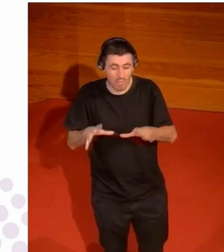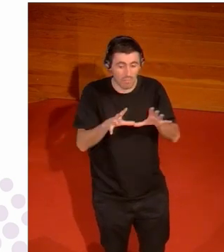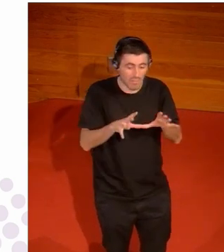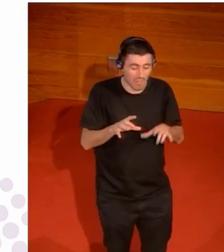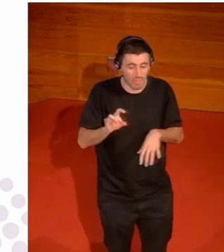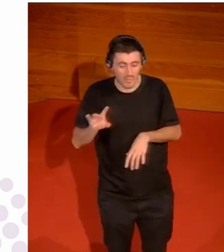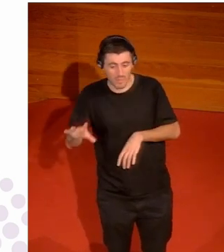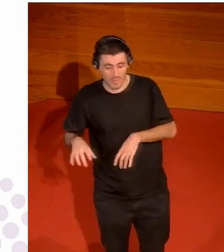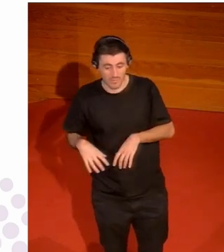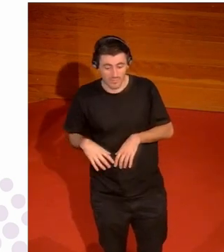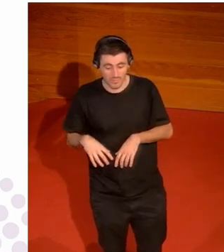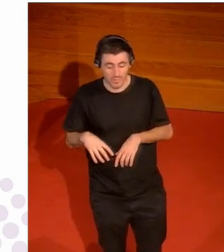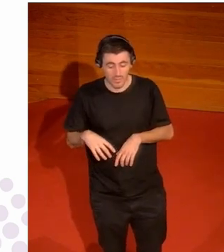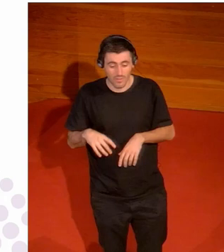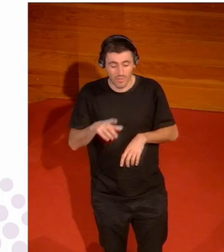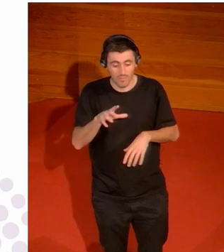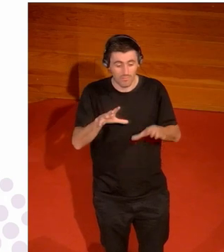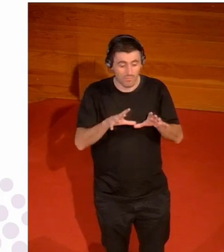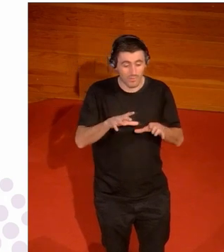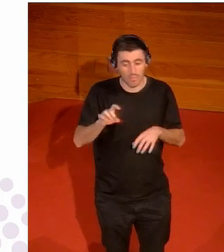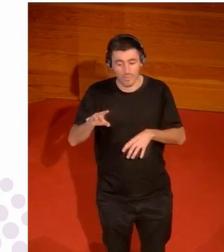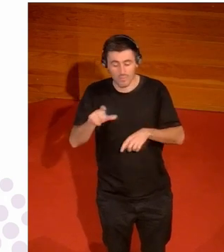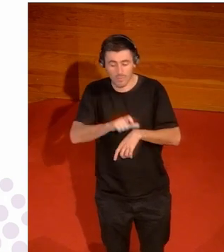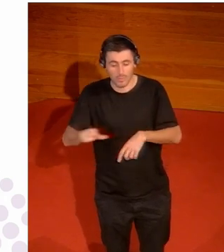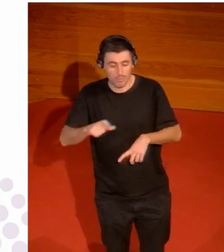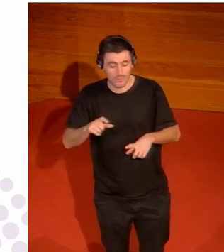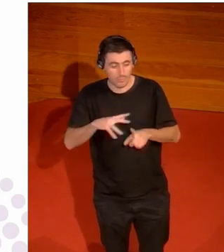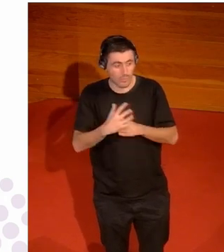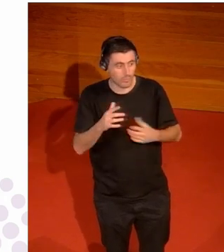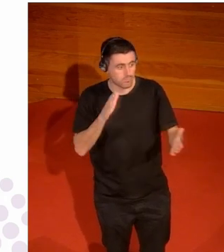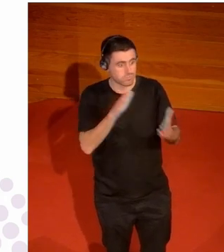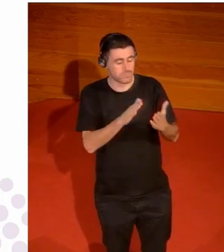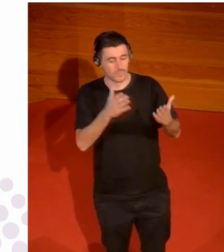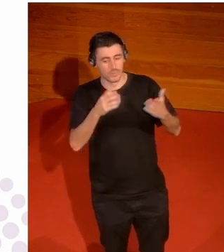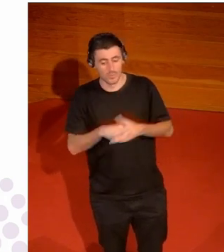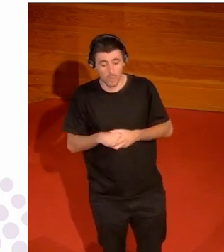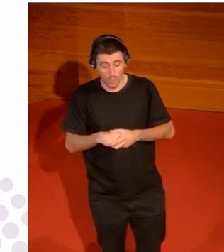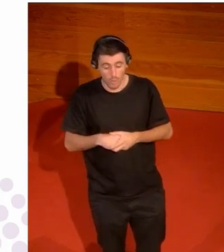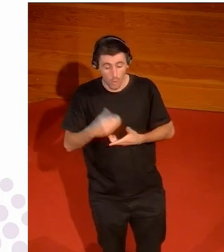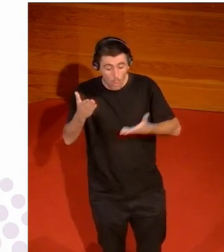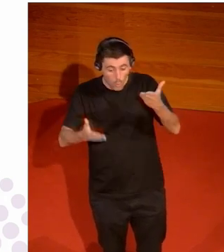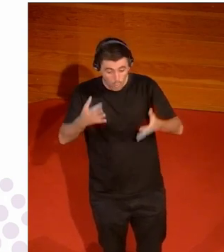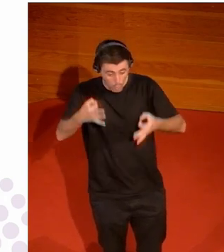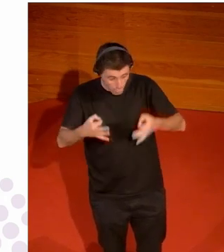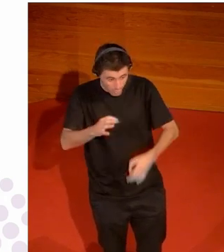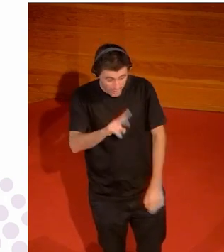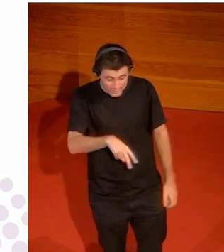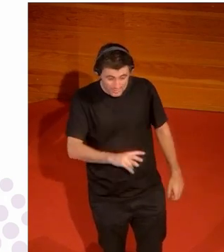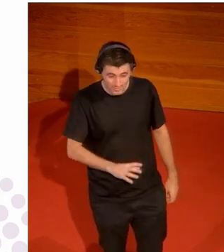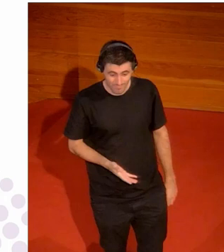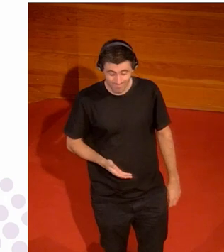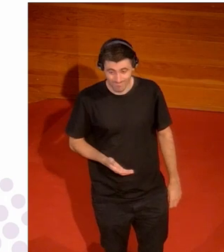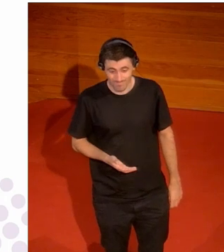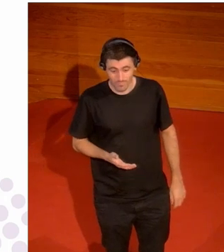Olímpicos y se encuentran con esta situación es justo para las atletas con las que poseadoras atletas etcétera que se